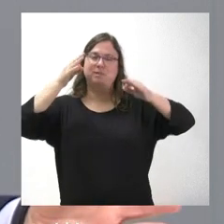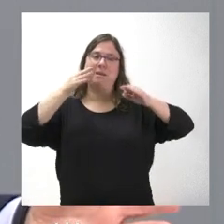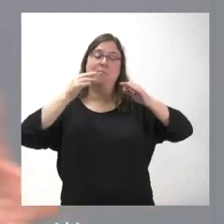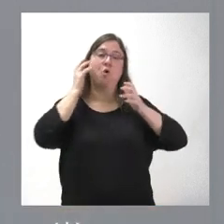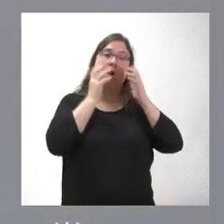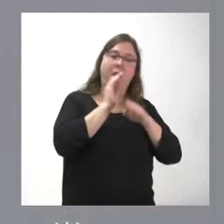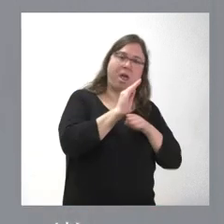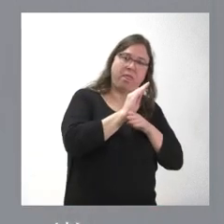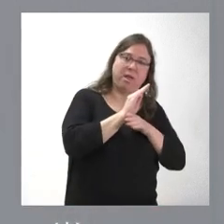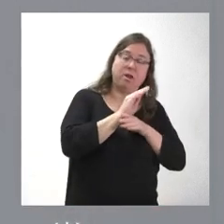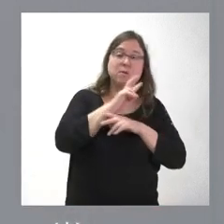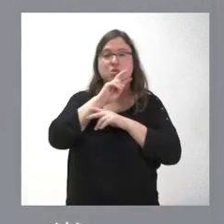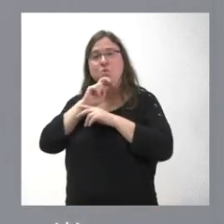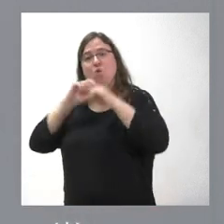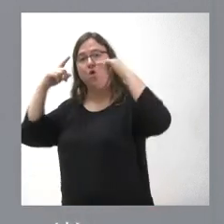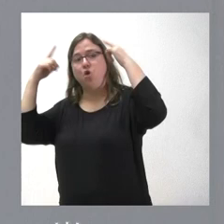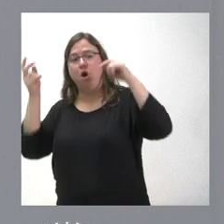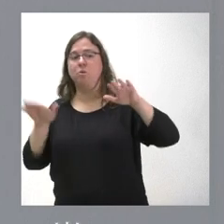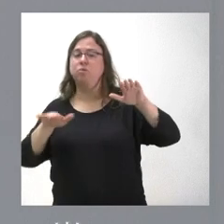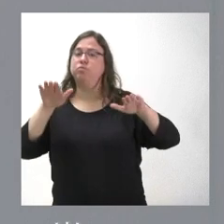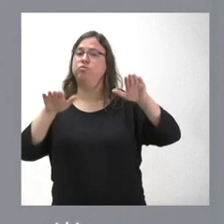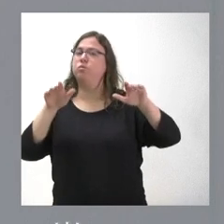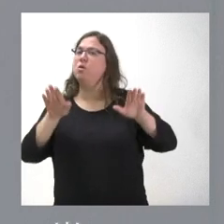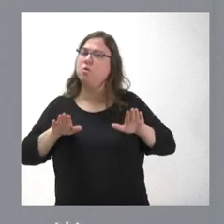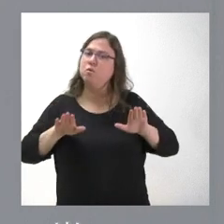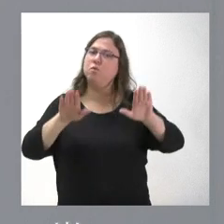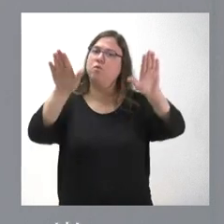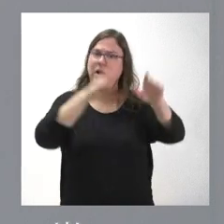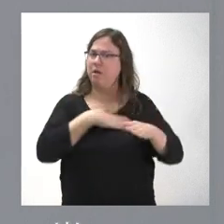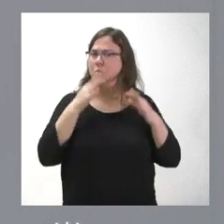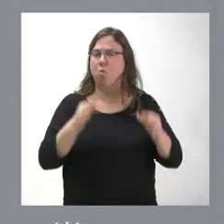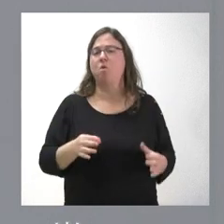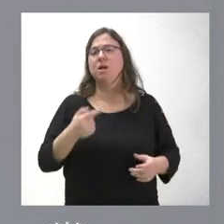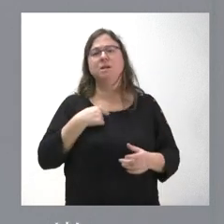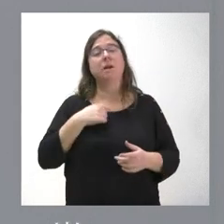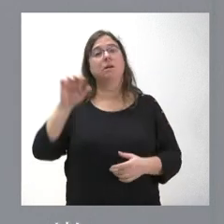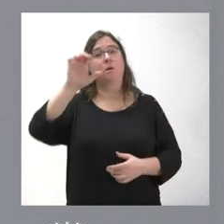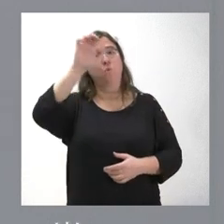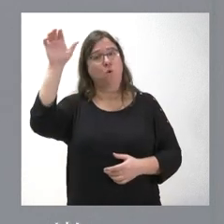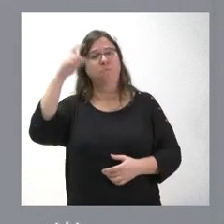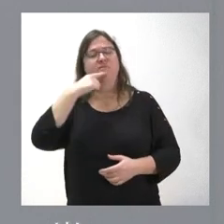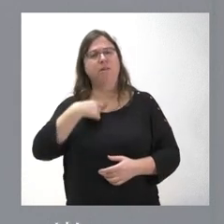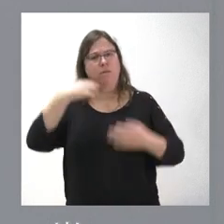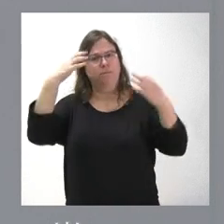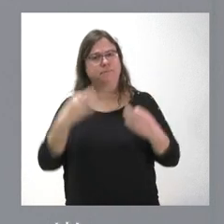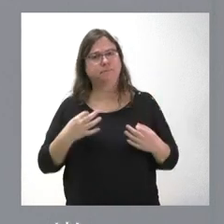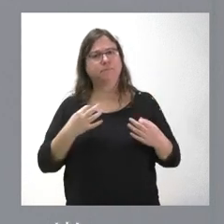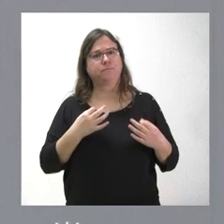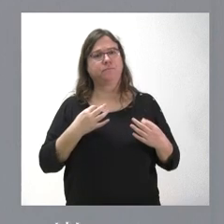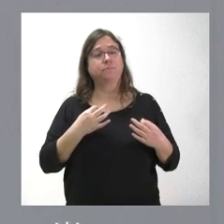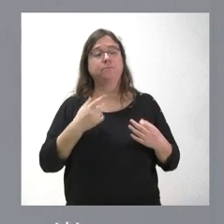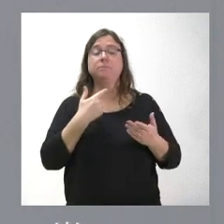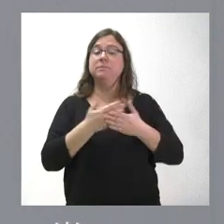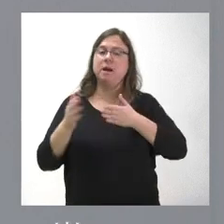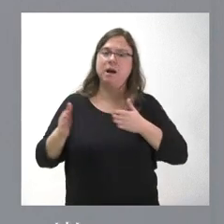ganadería y conservación de la especie es el que queremos mantener en el futuro. Lo que establece claramente la Unión Europea es que este es el